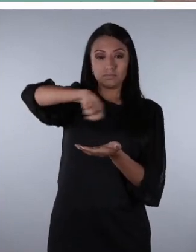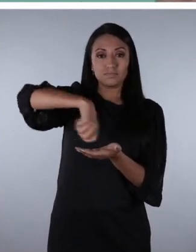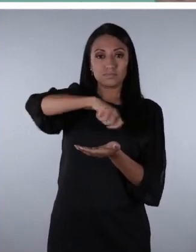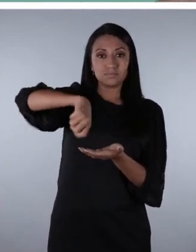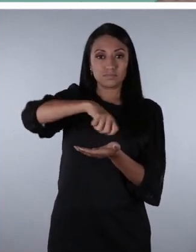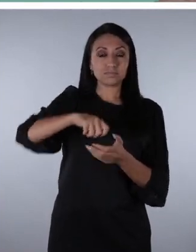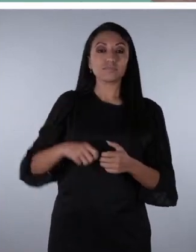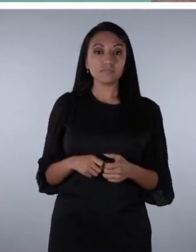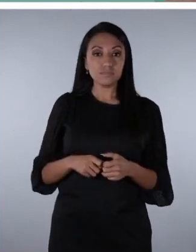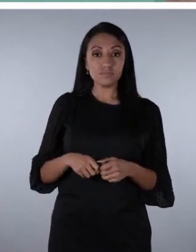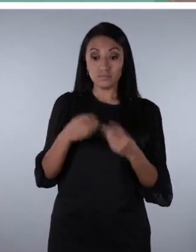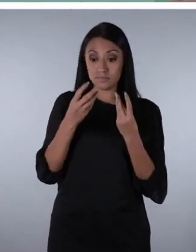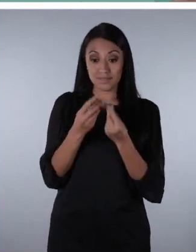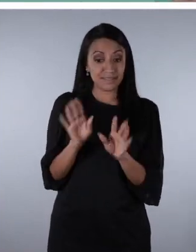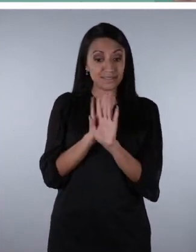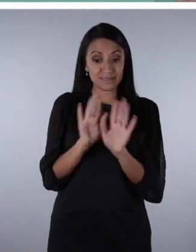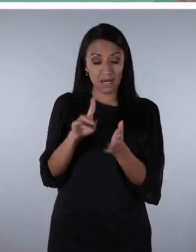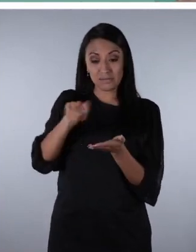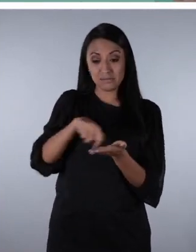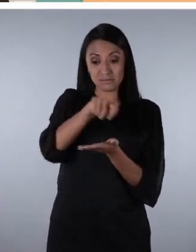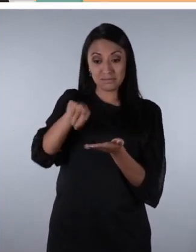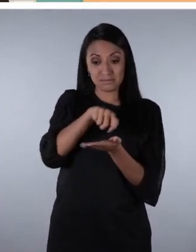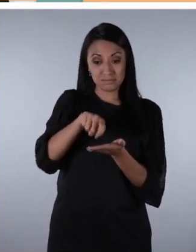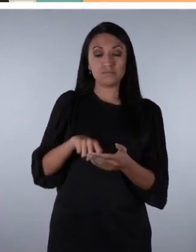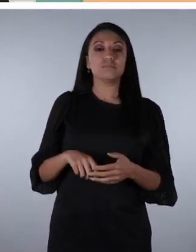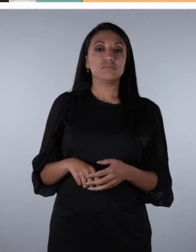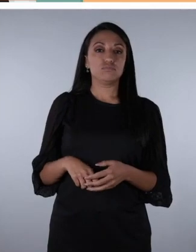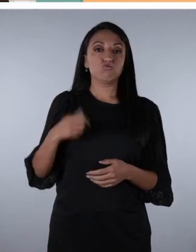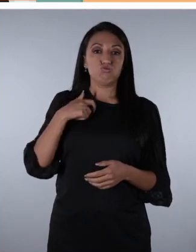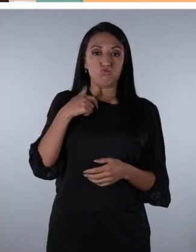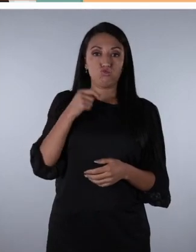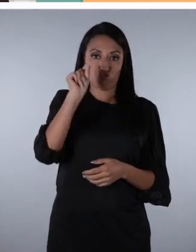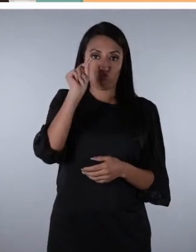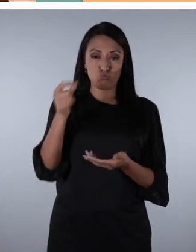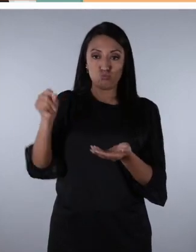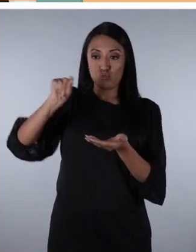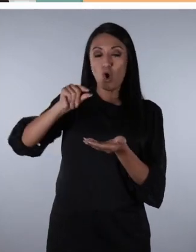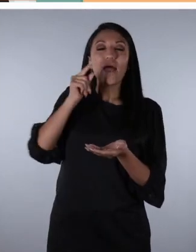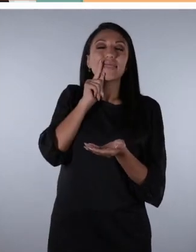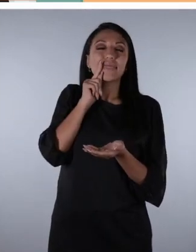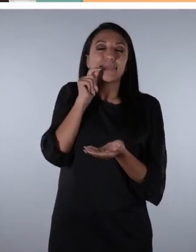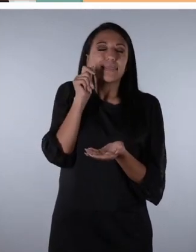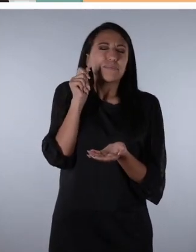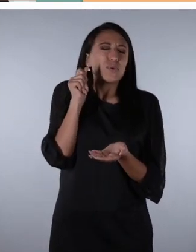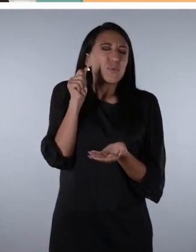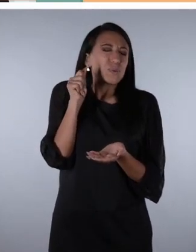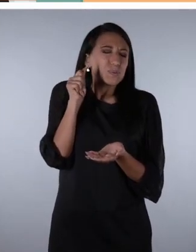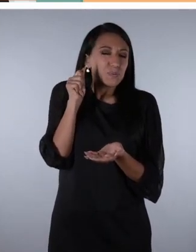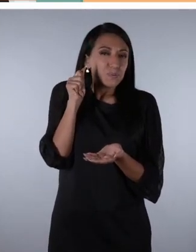Y cuando estén bien mezclados, sumamos un poco de limón.